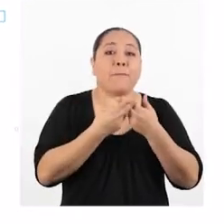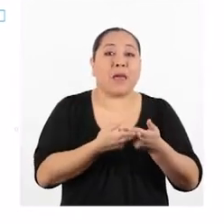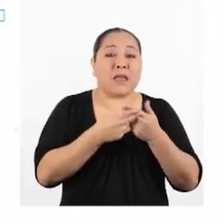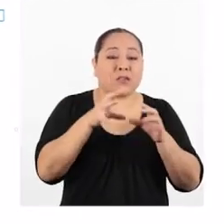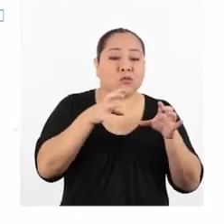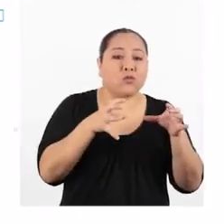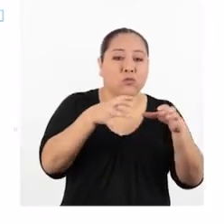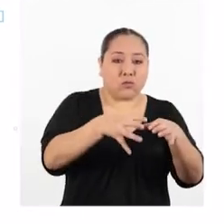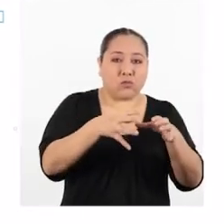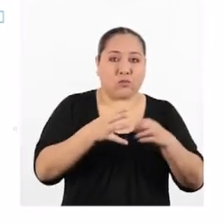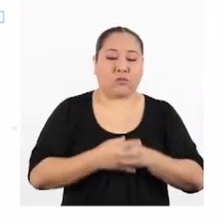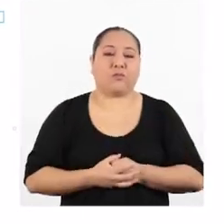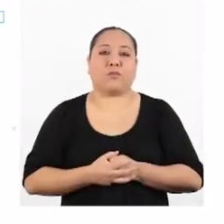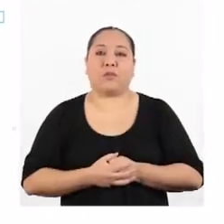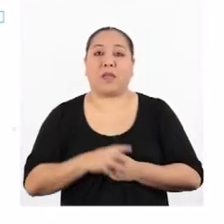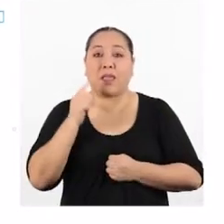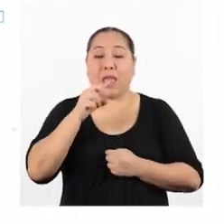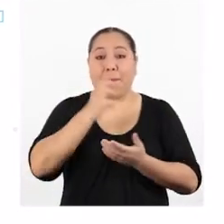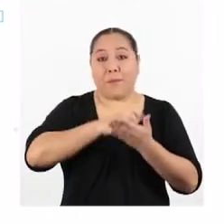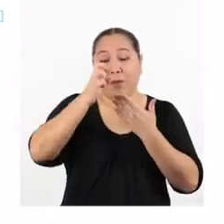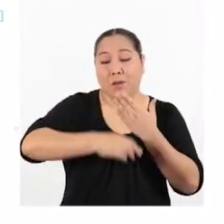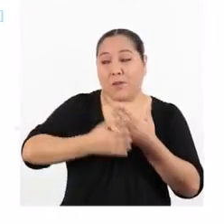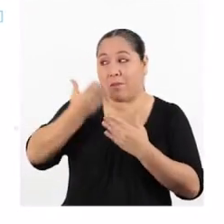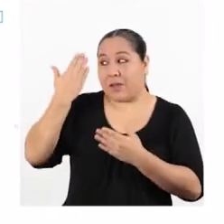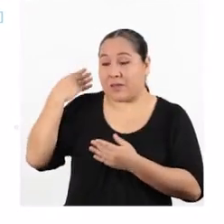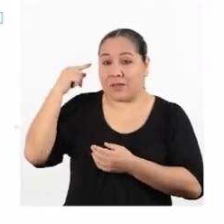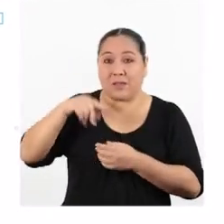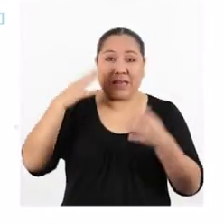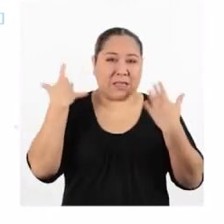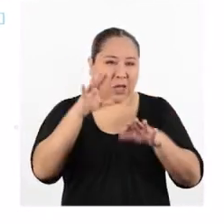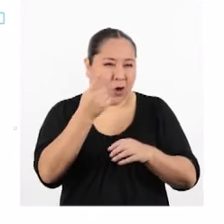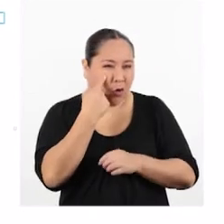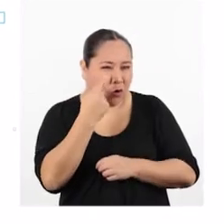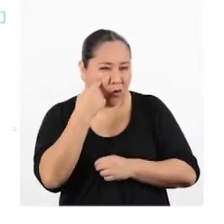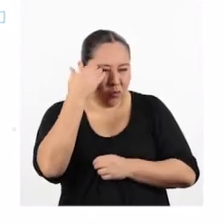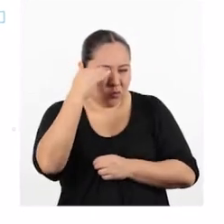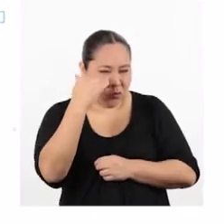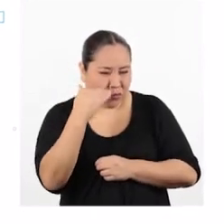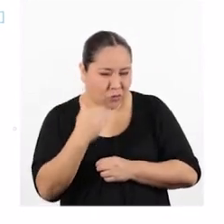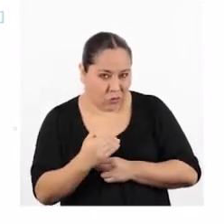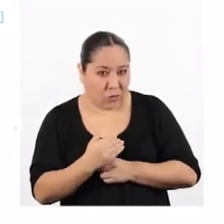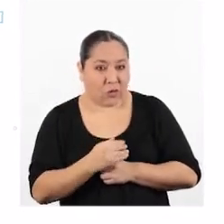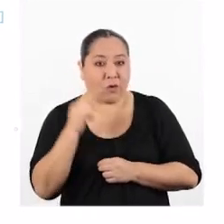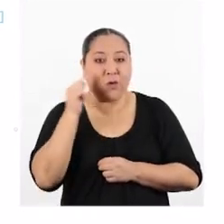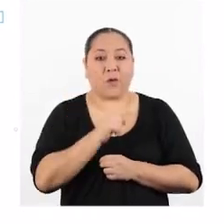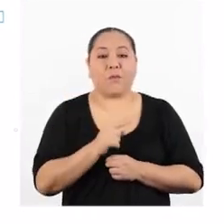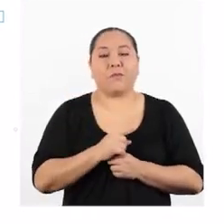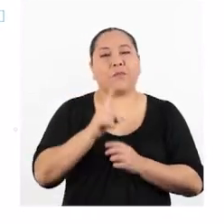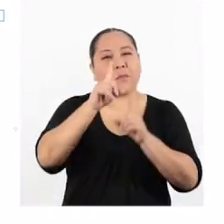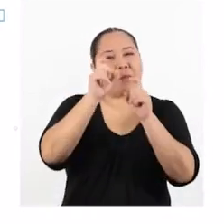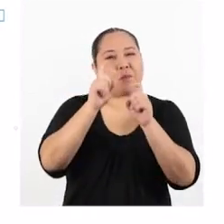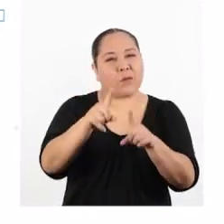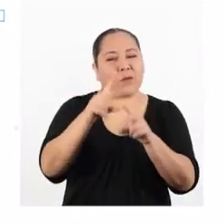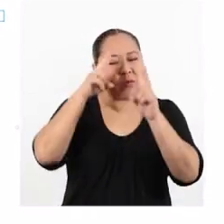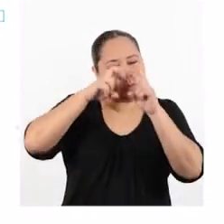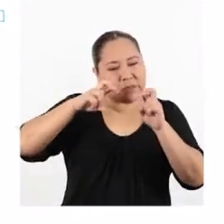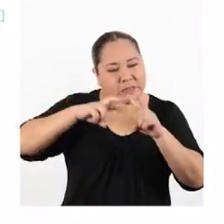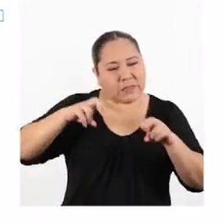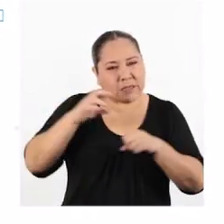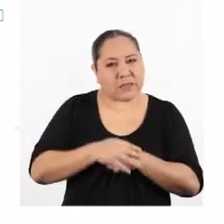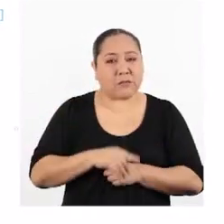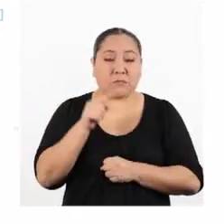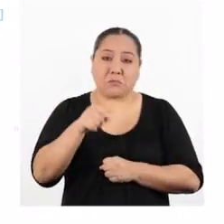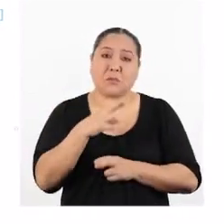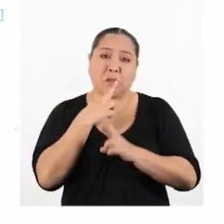liga. Y en el programa pasado, cuando ya conocíamos las variables, definimos la pregunta de indagación que